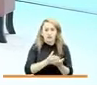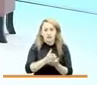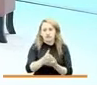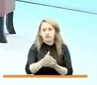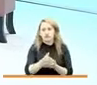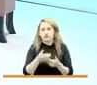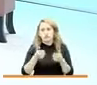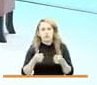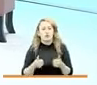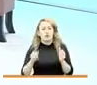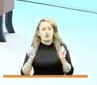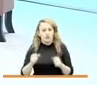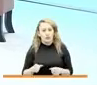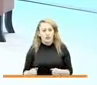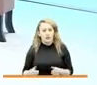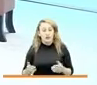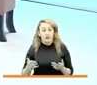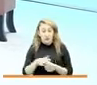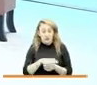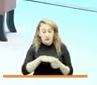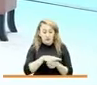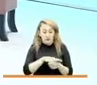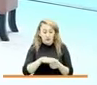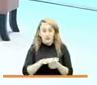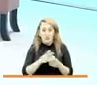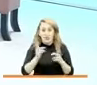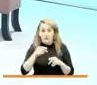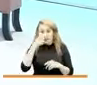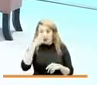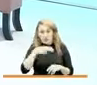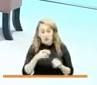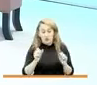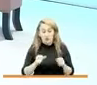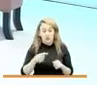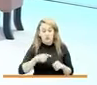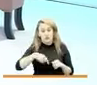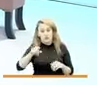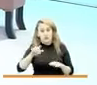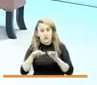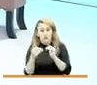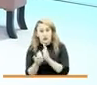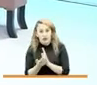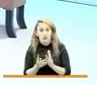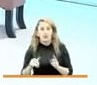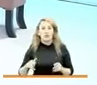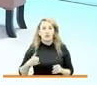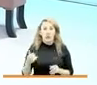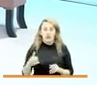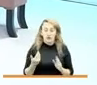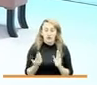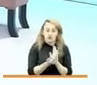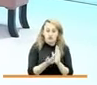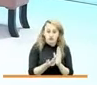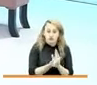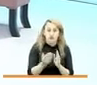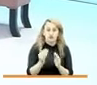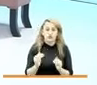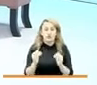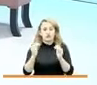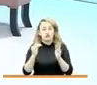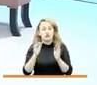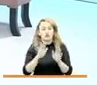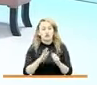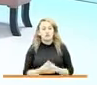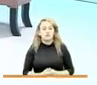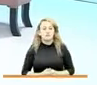estabilizarse esa situación y a que sus hijos vayan al colegio, a que los jóvenes estudien educación superior y a